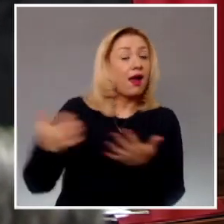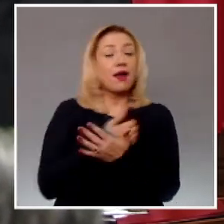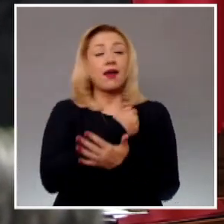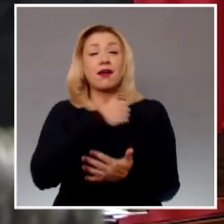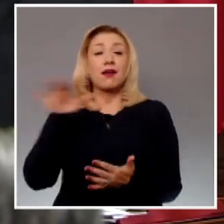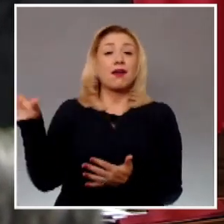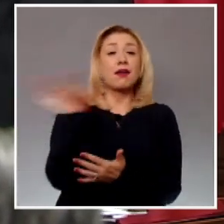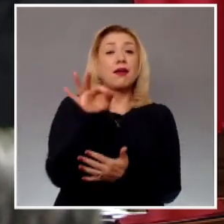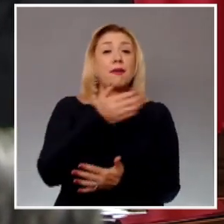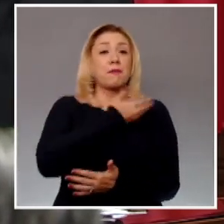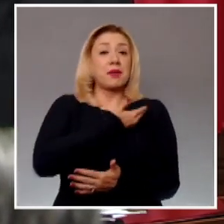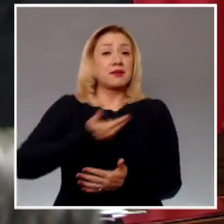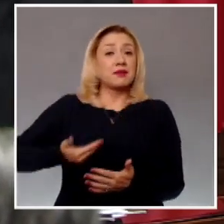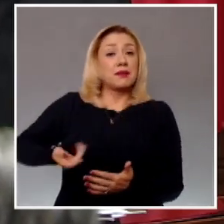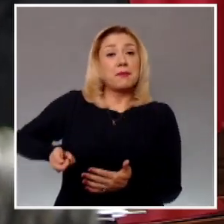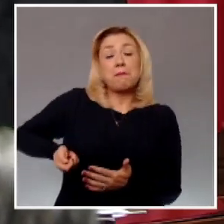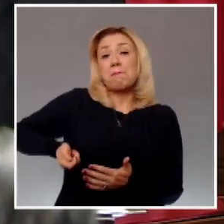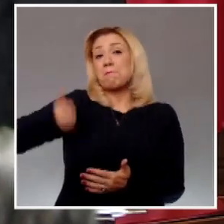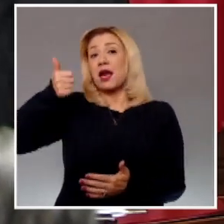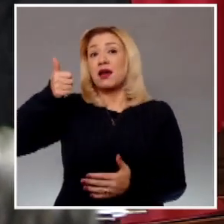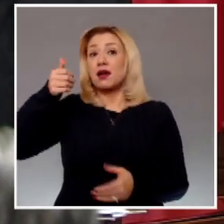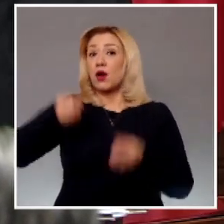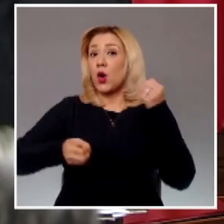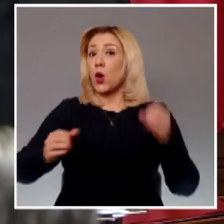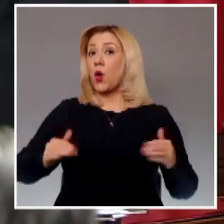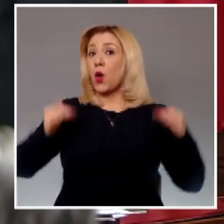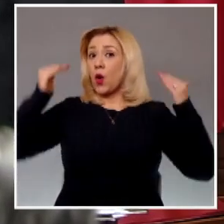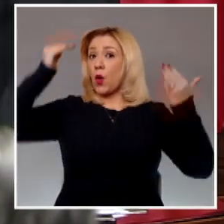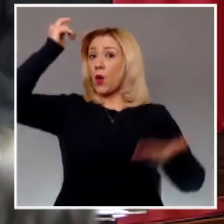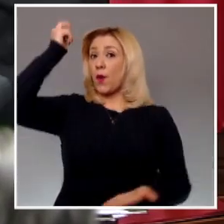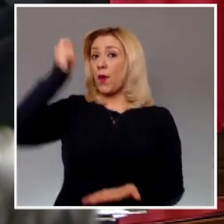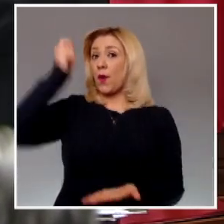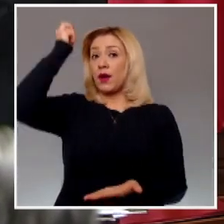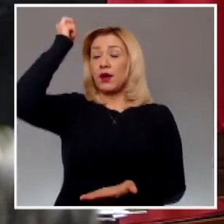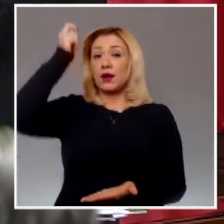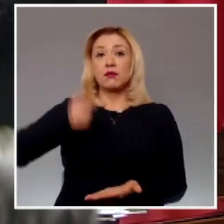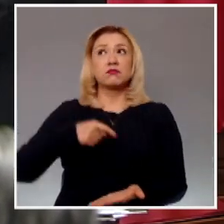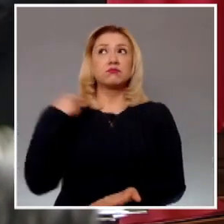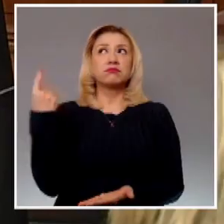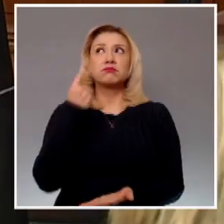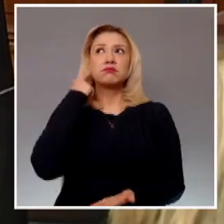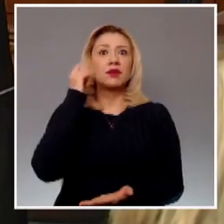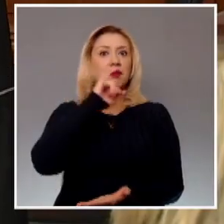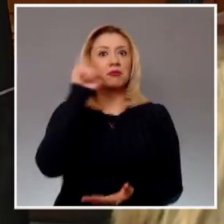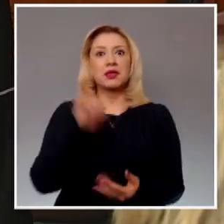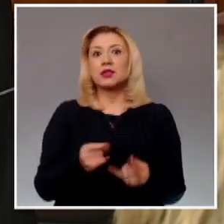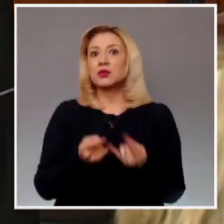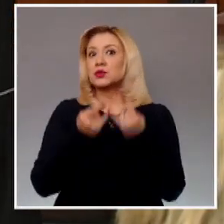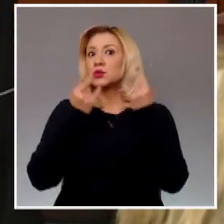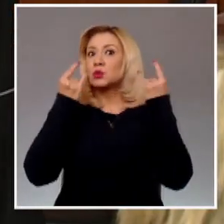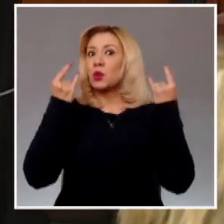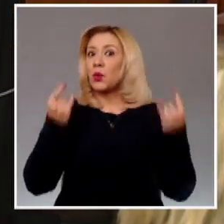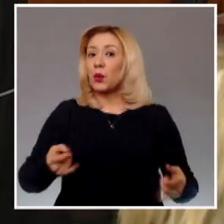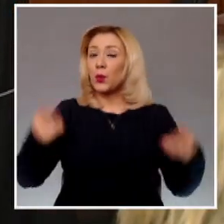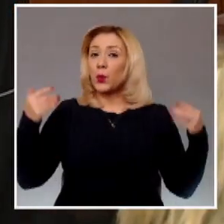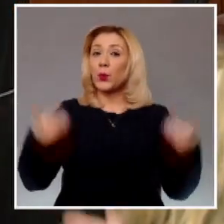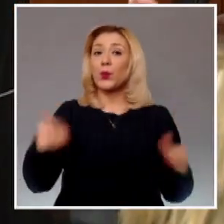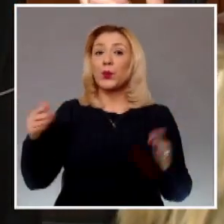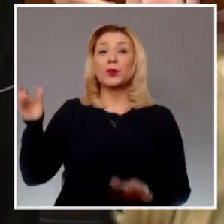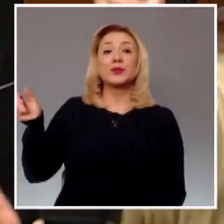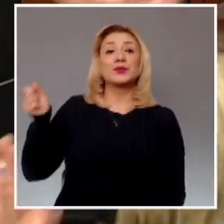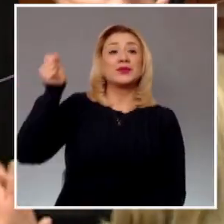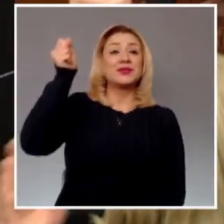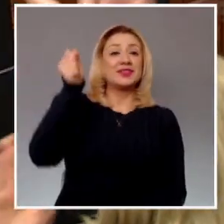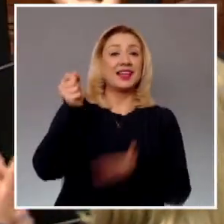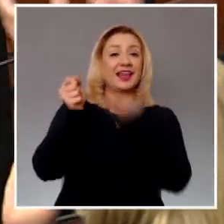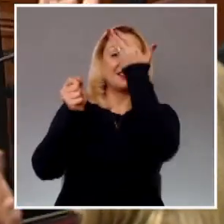Judicatura Federal, convirtiéndose en la primera mujer en asumir la presidencia del Tribunal Constitucional y del órgano encargado